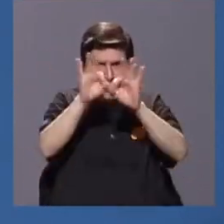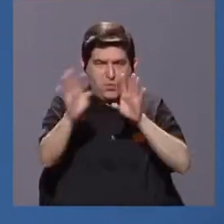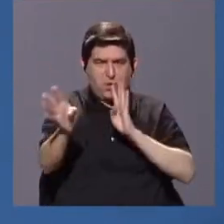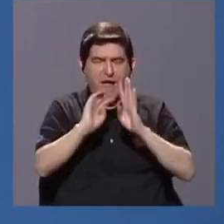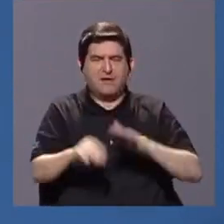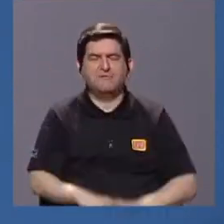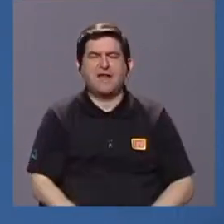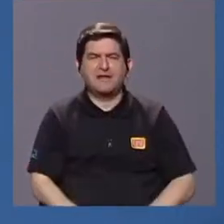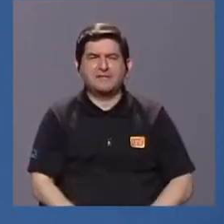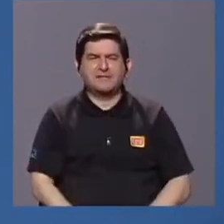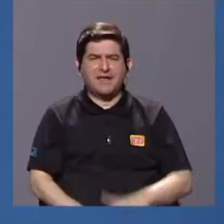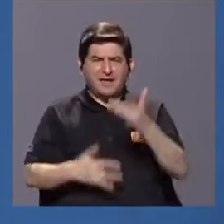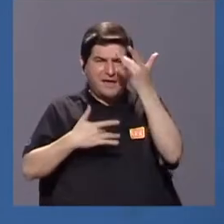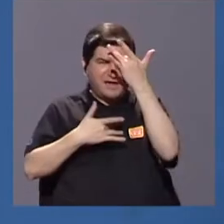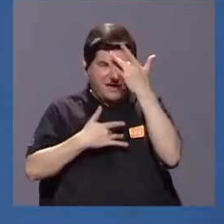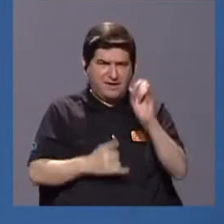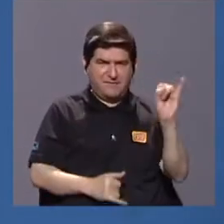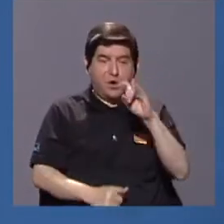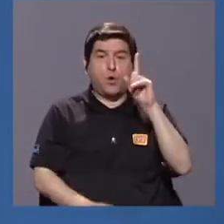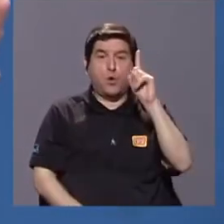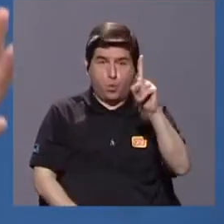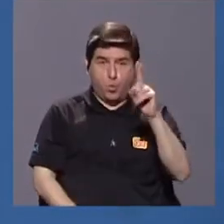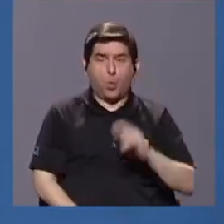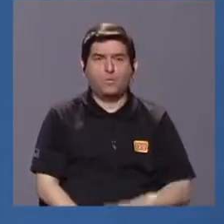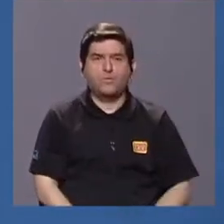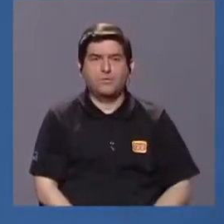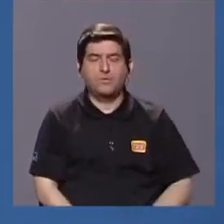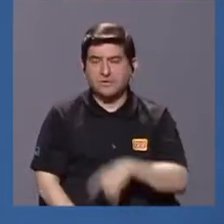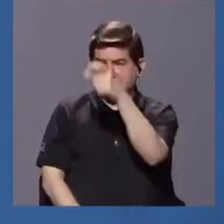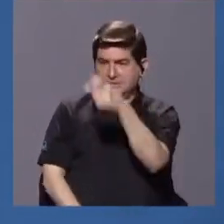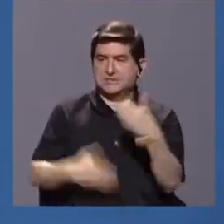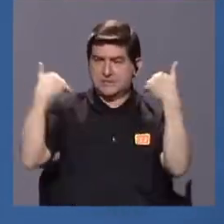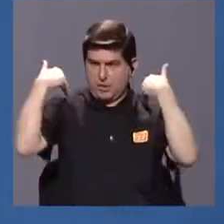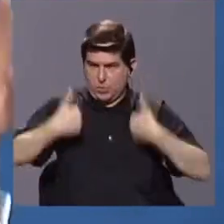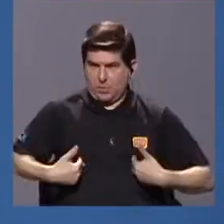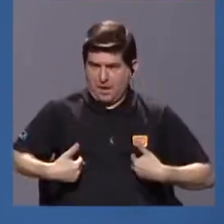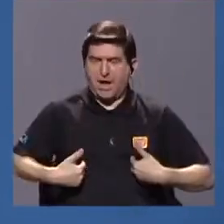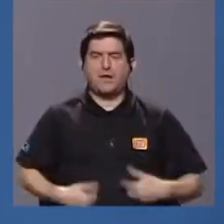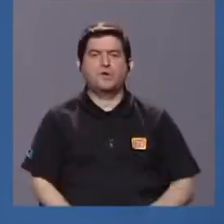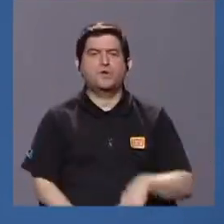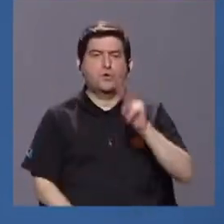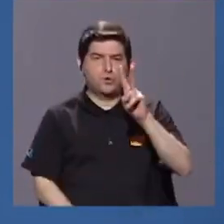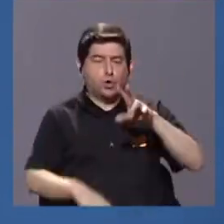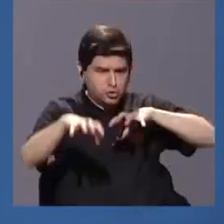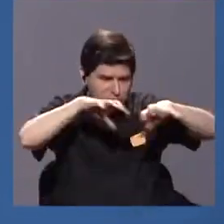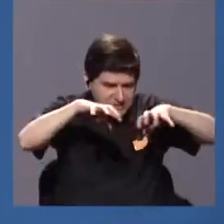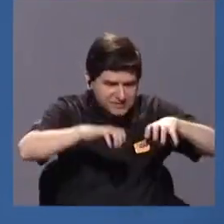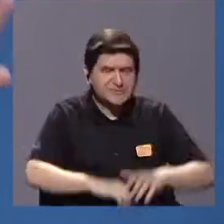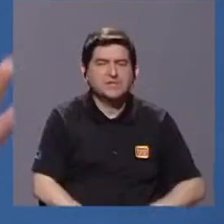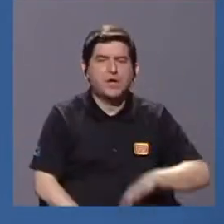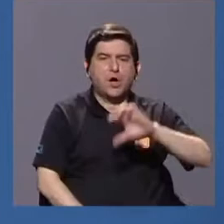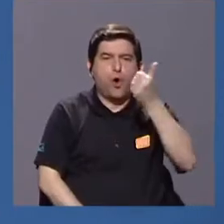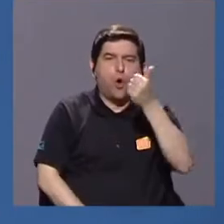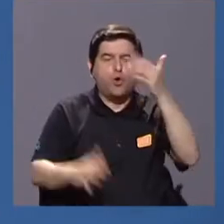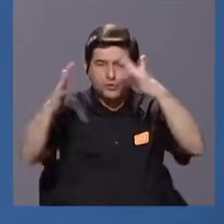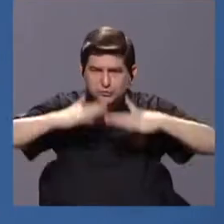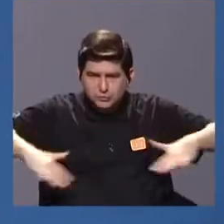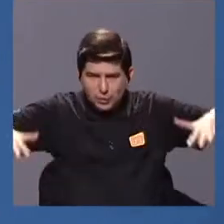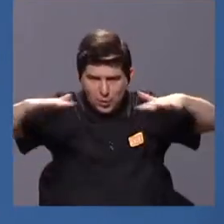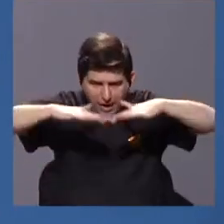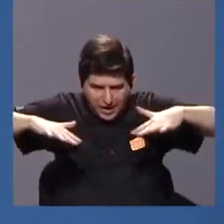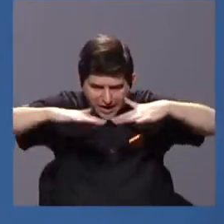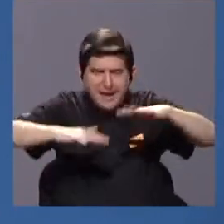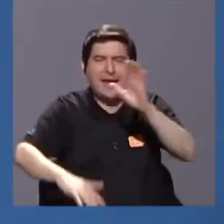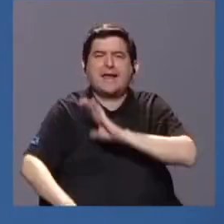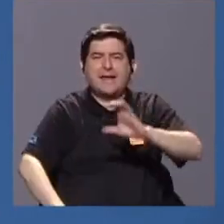enfermedades infecciosas. Uno es el ser humano, las actividades que realiza, otro es el ambiente per se, las